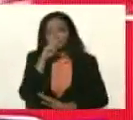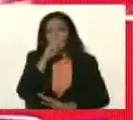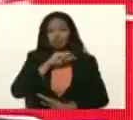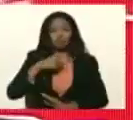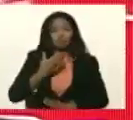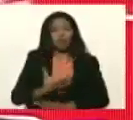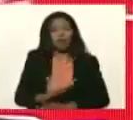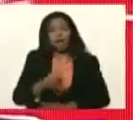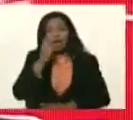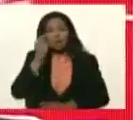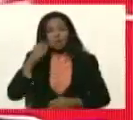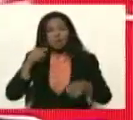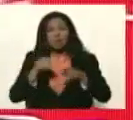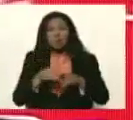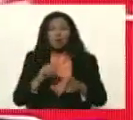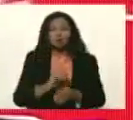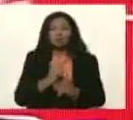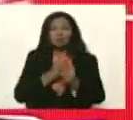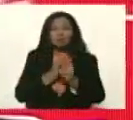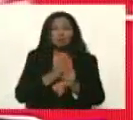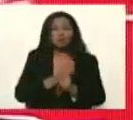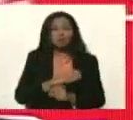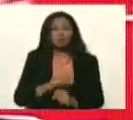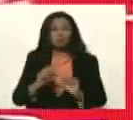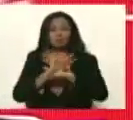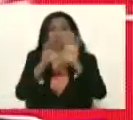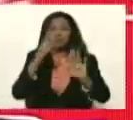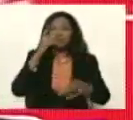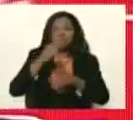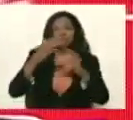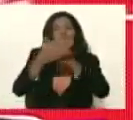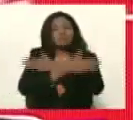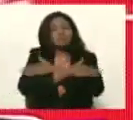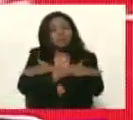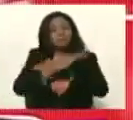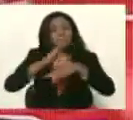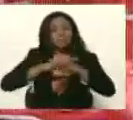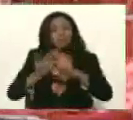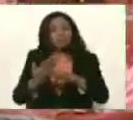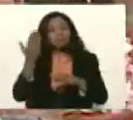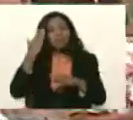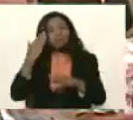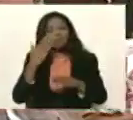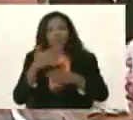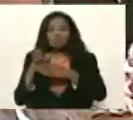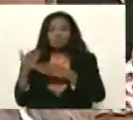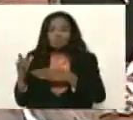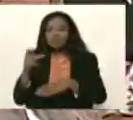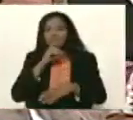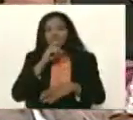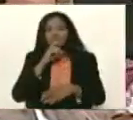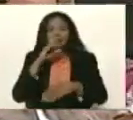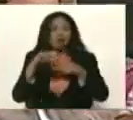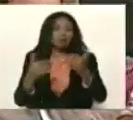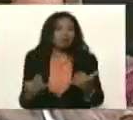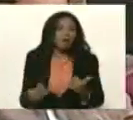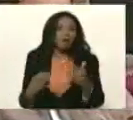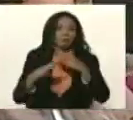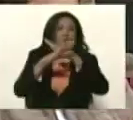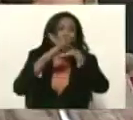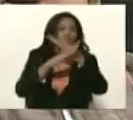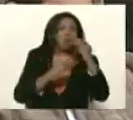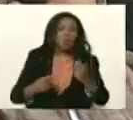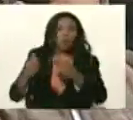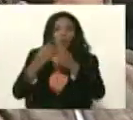nuestros alcaldes y alcaldesas en gestión realmente debemos felicitarlos porque sabemos que a pesar de todas las dificultades del bloqueo